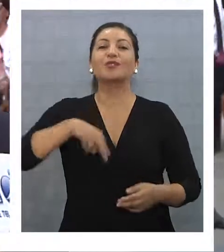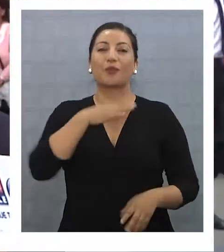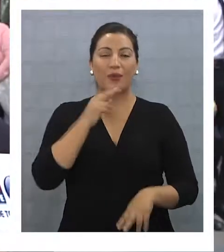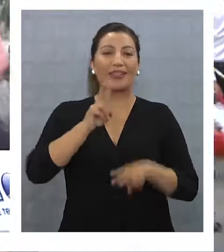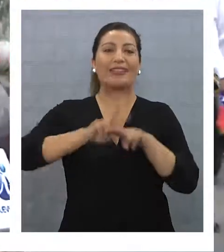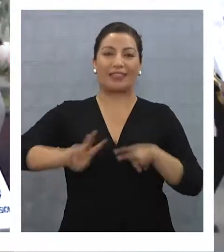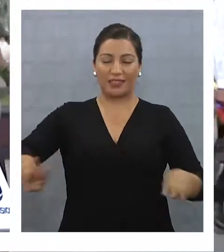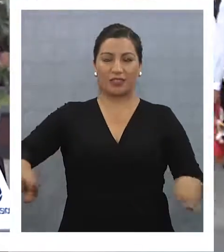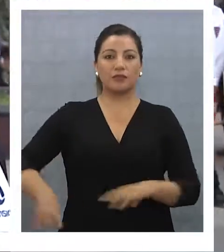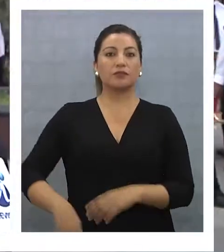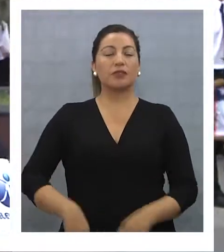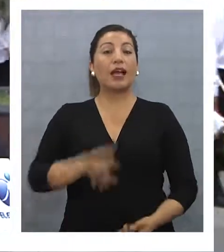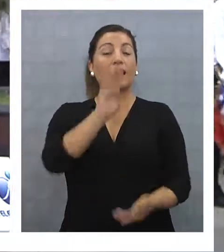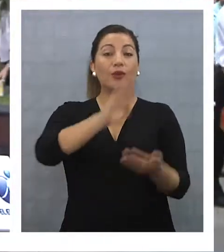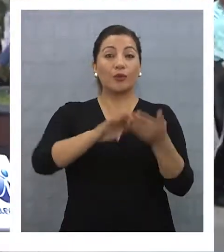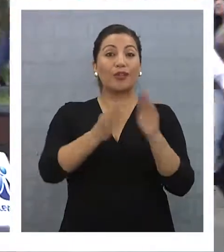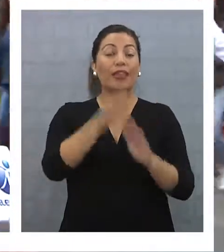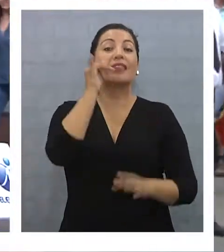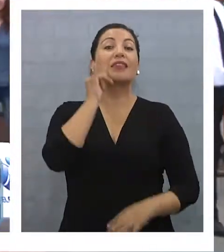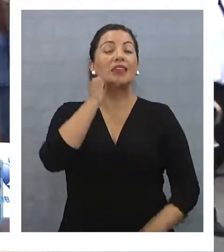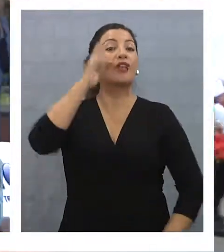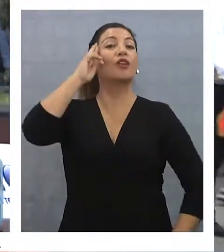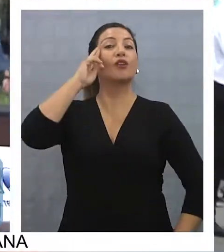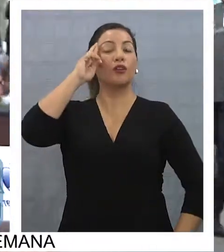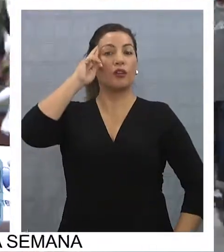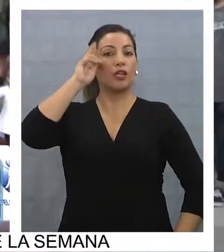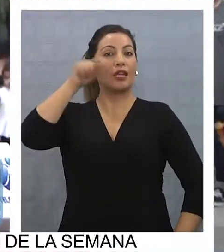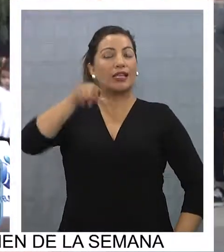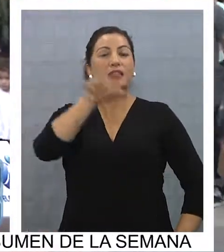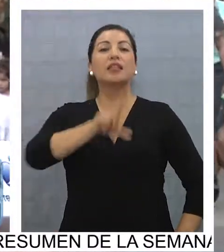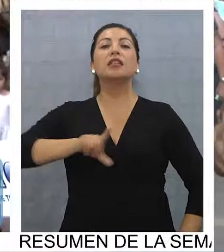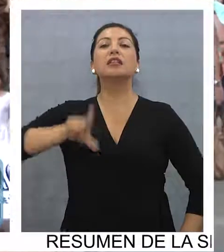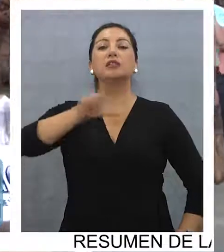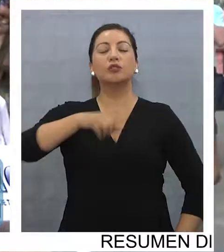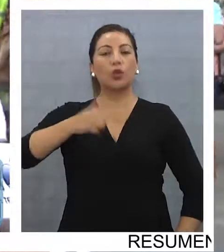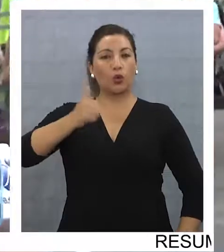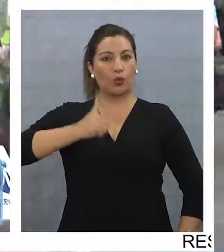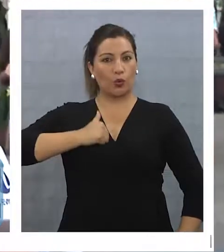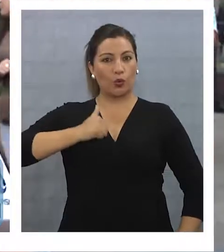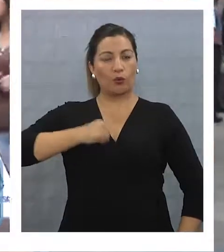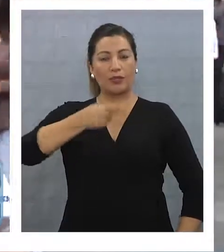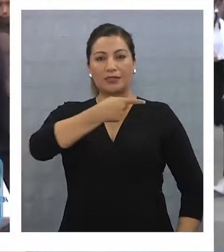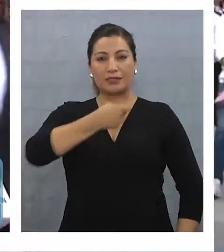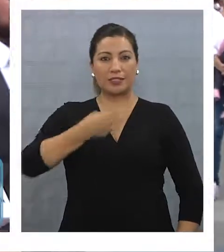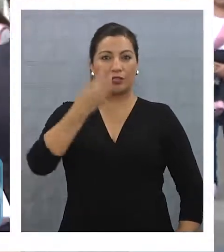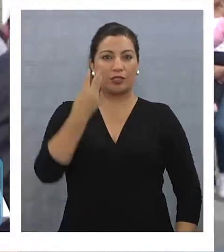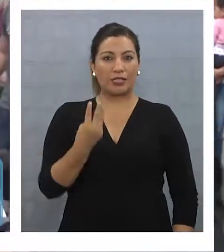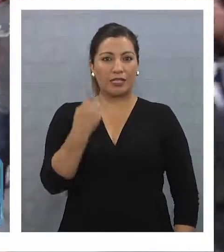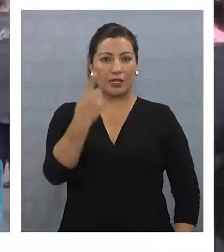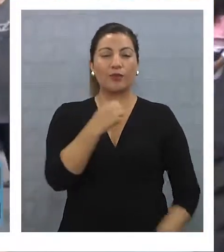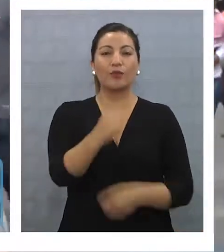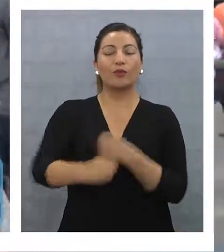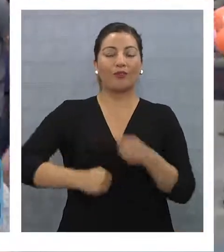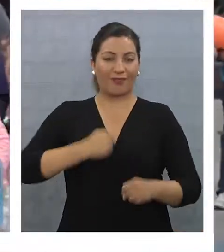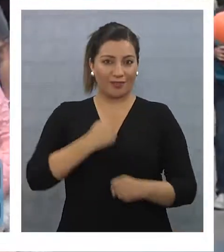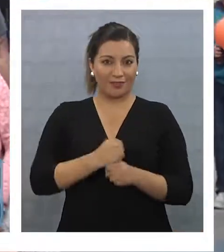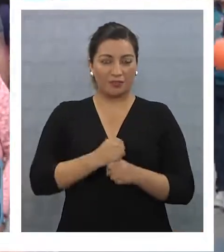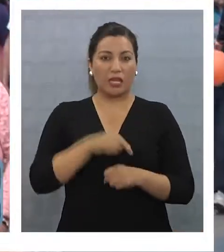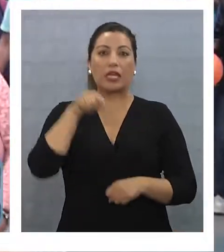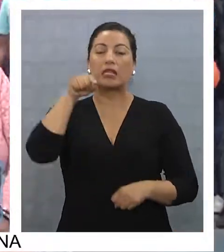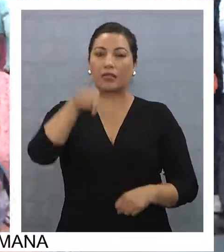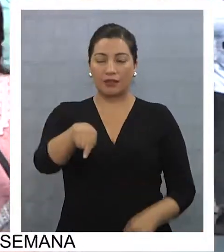felices. Recordarle a la comunidad de Iquique que este prestigioso establecimiento cumple 131 años. Y es de aquí donde